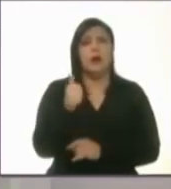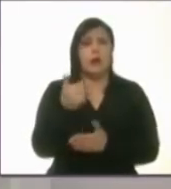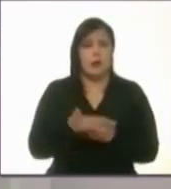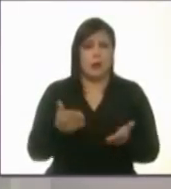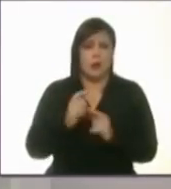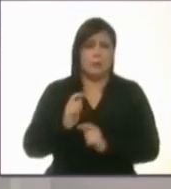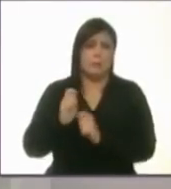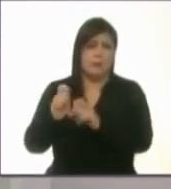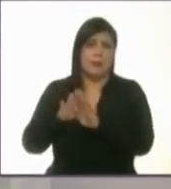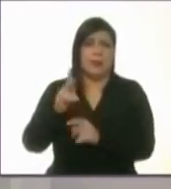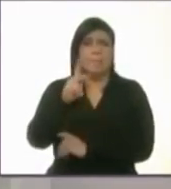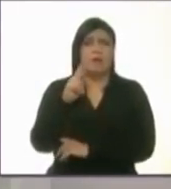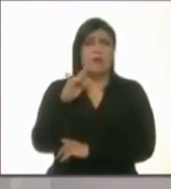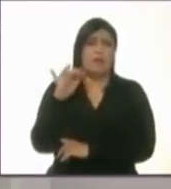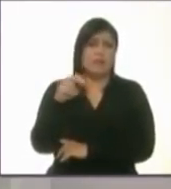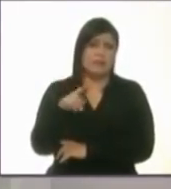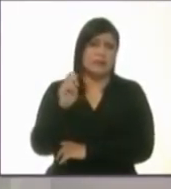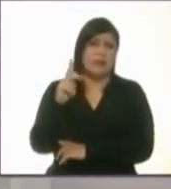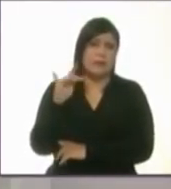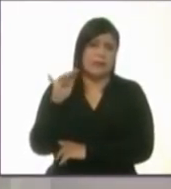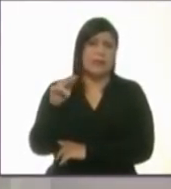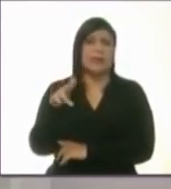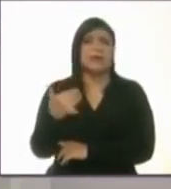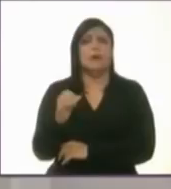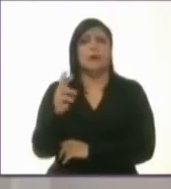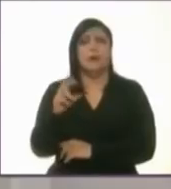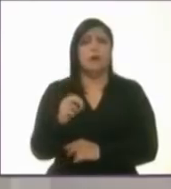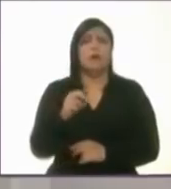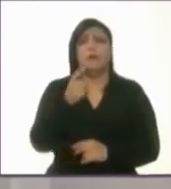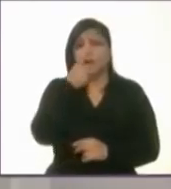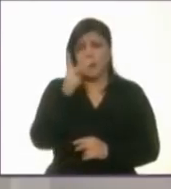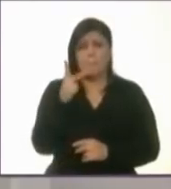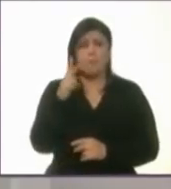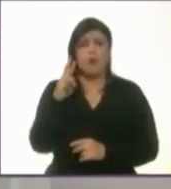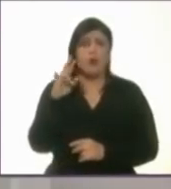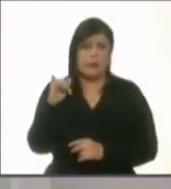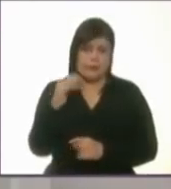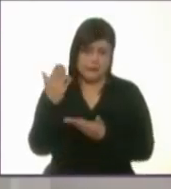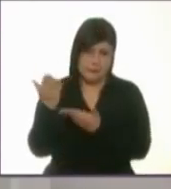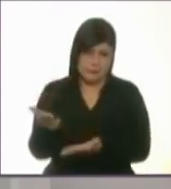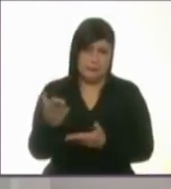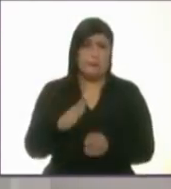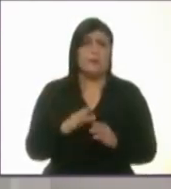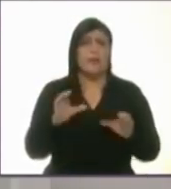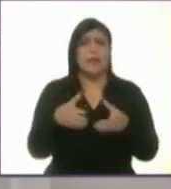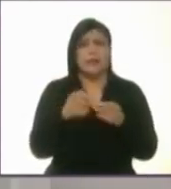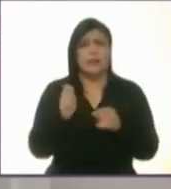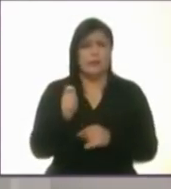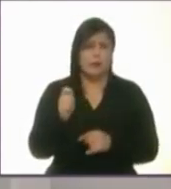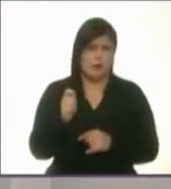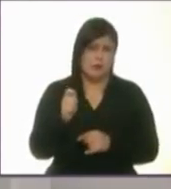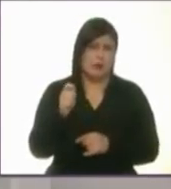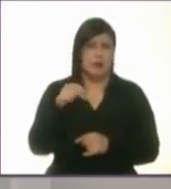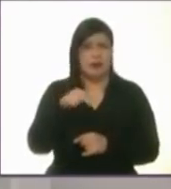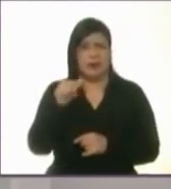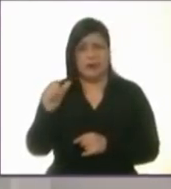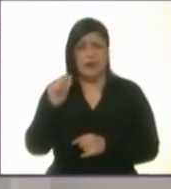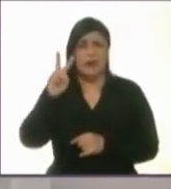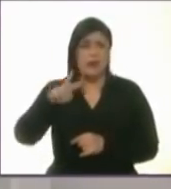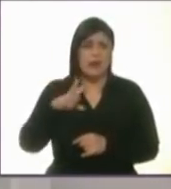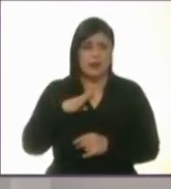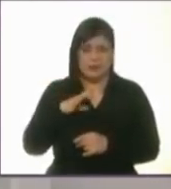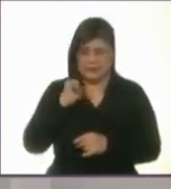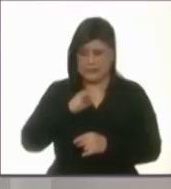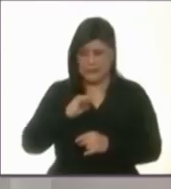carpintero del partido Nueva Alianza. Puri, estamos en pleno siglo XXI, estamos a la